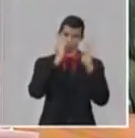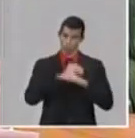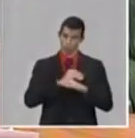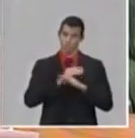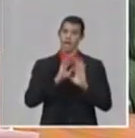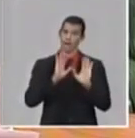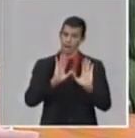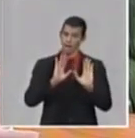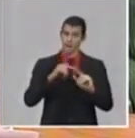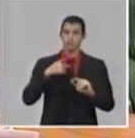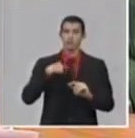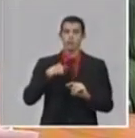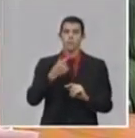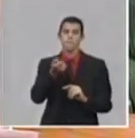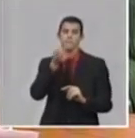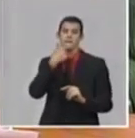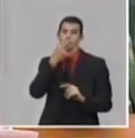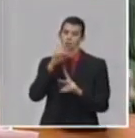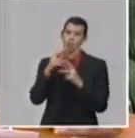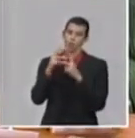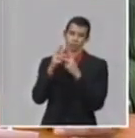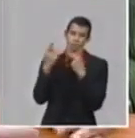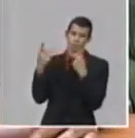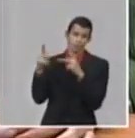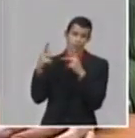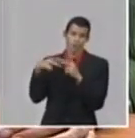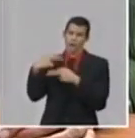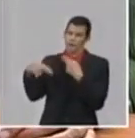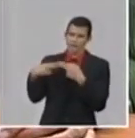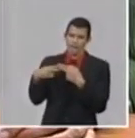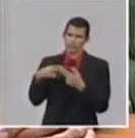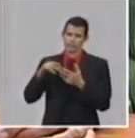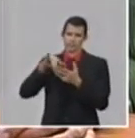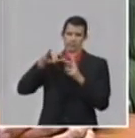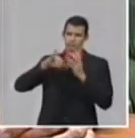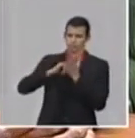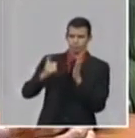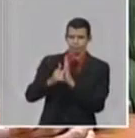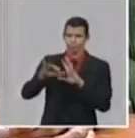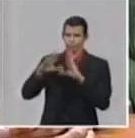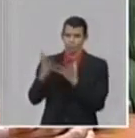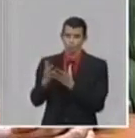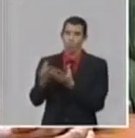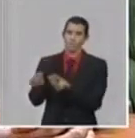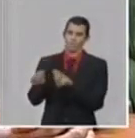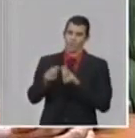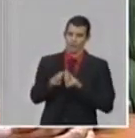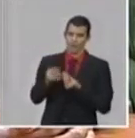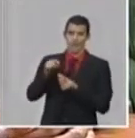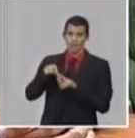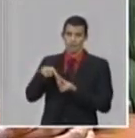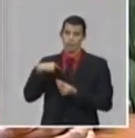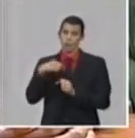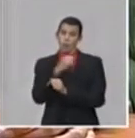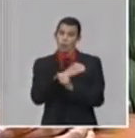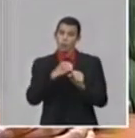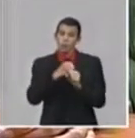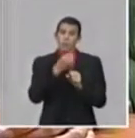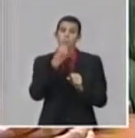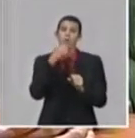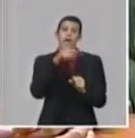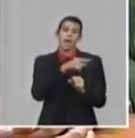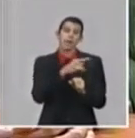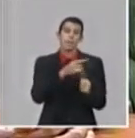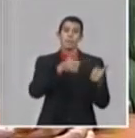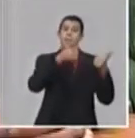consentimiento, pues ahí se aplica el tratamiento que nosotros proponemos. Ahora